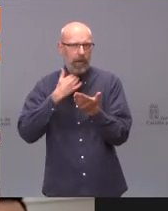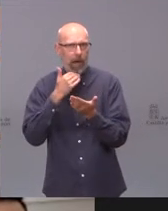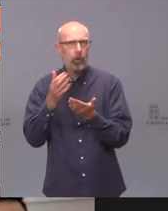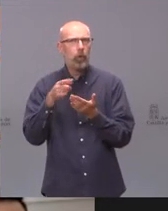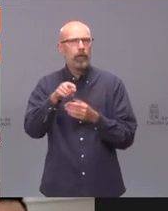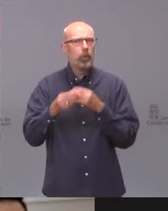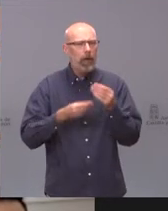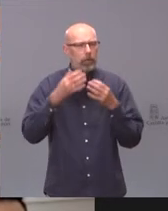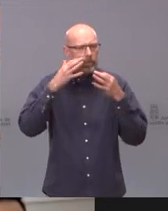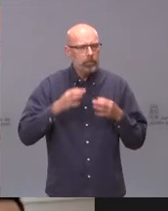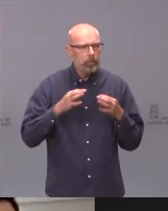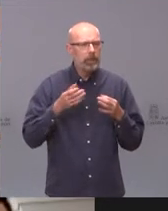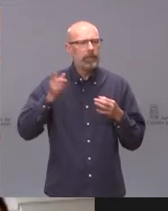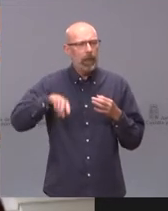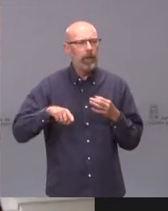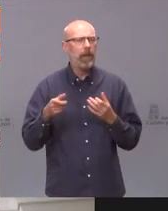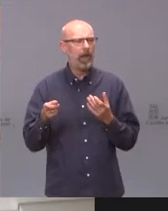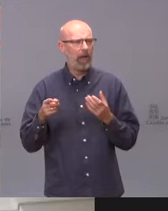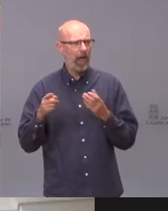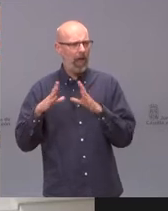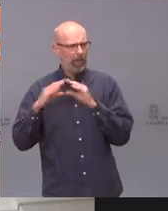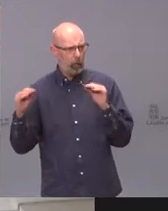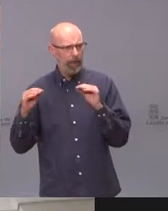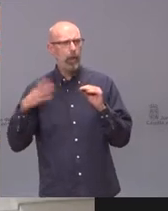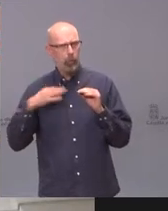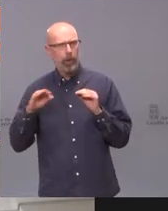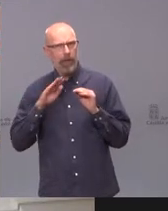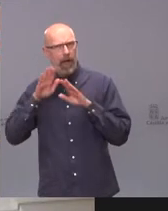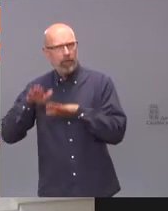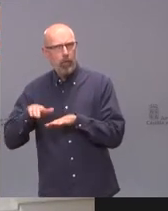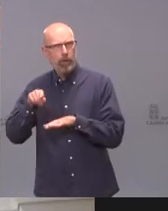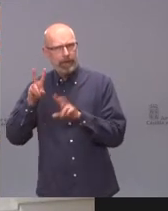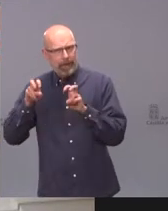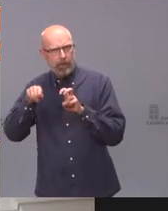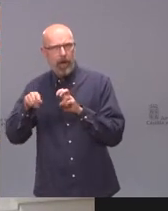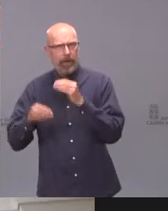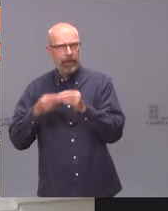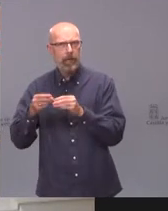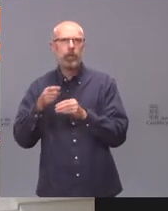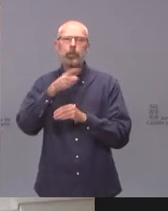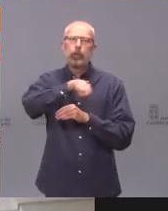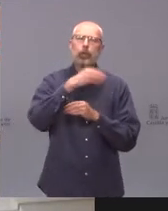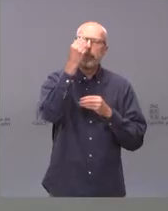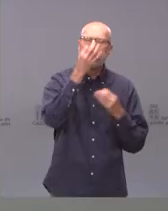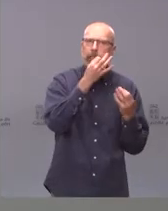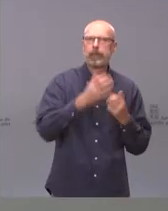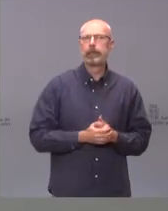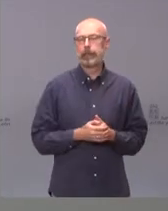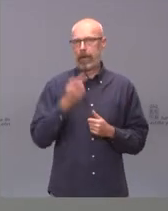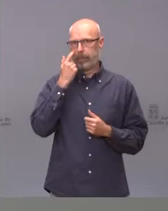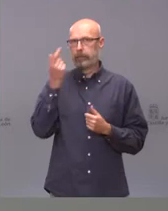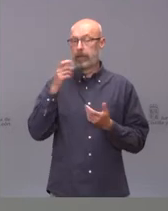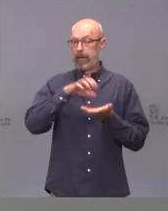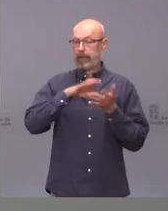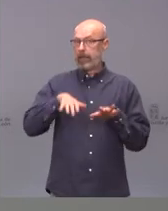también Andalucía podría estar a favor. ¿Cuál es la postura de Castilla y León? Gracias. Bueno, la posición de Castilla y León es la